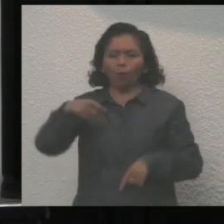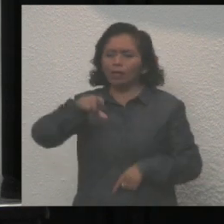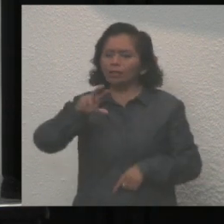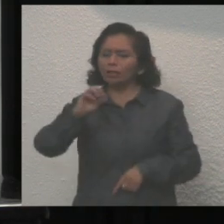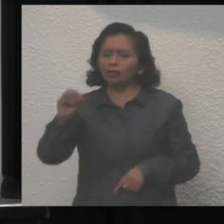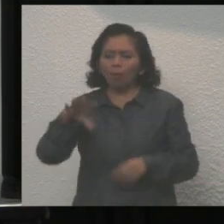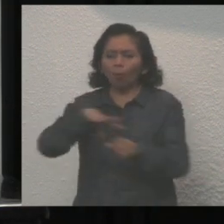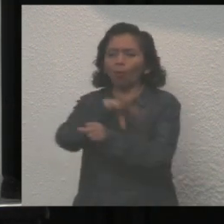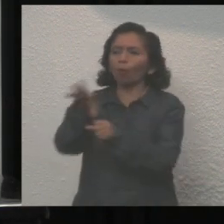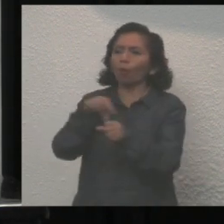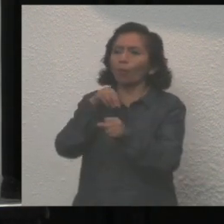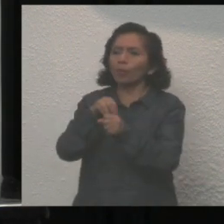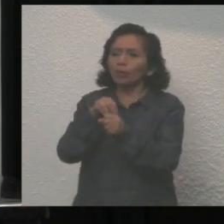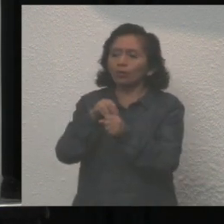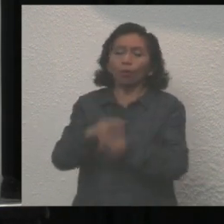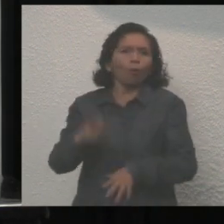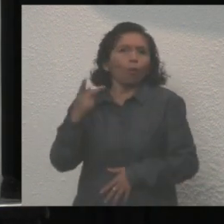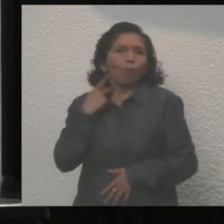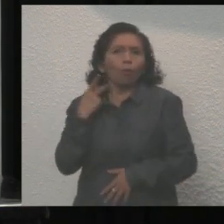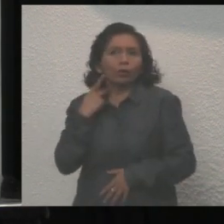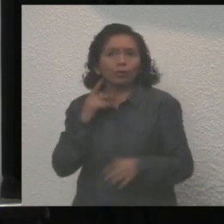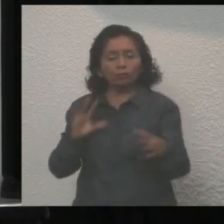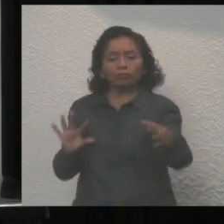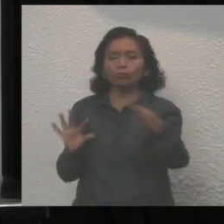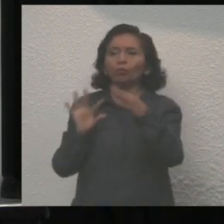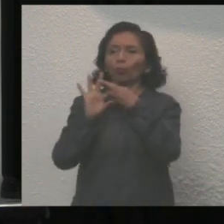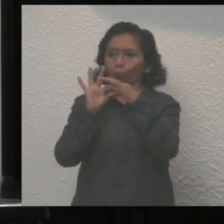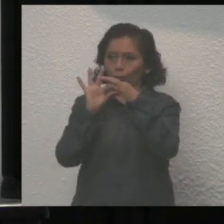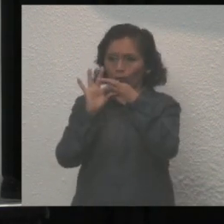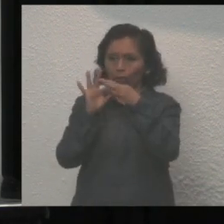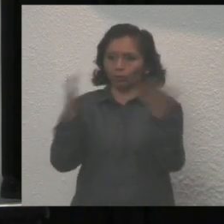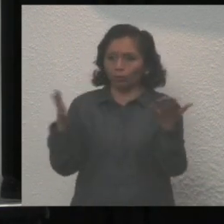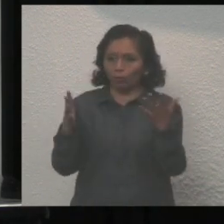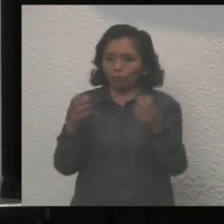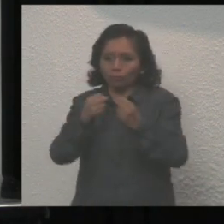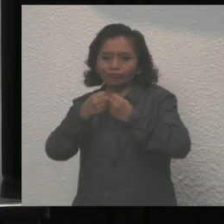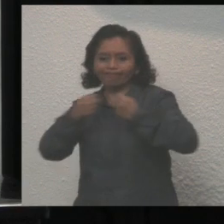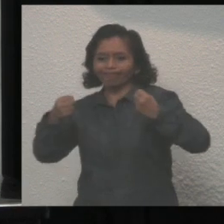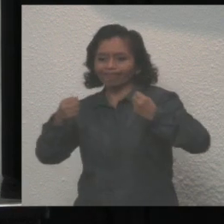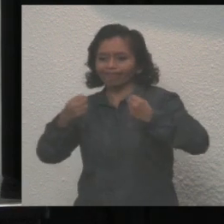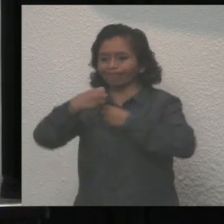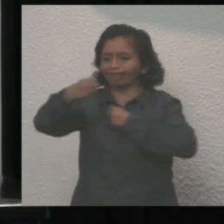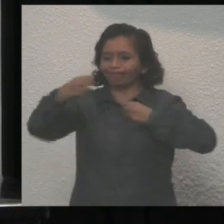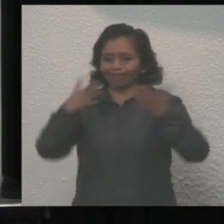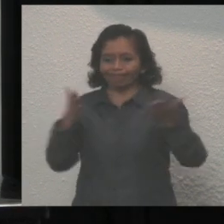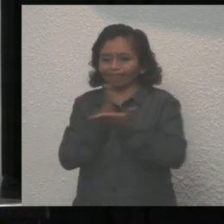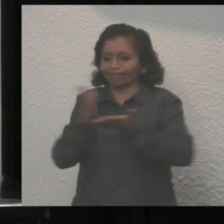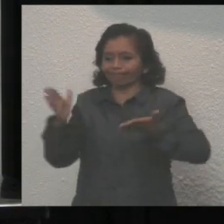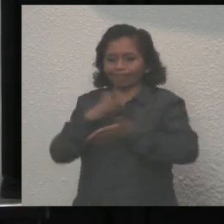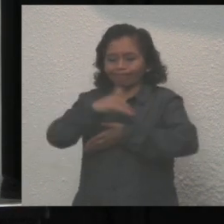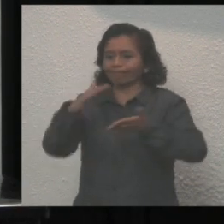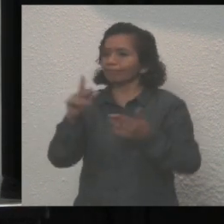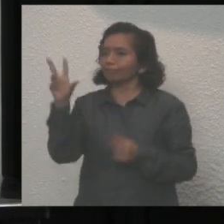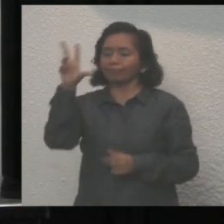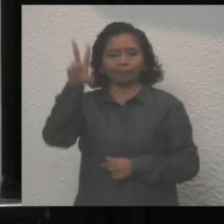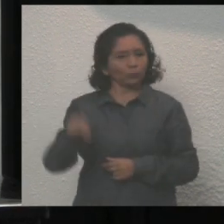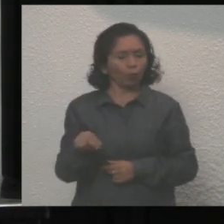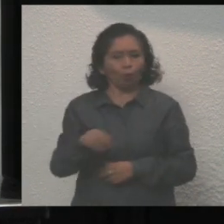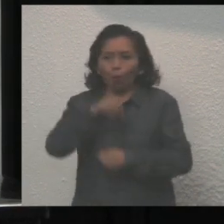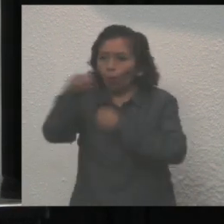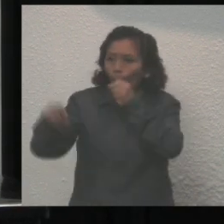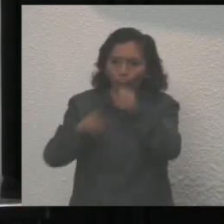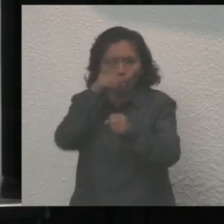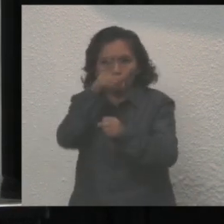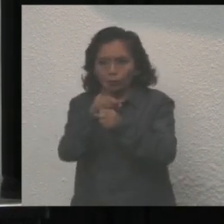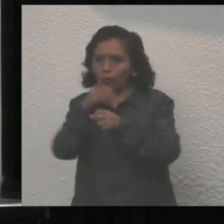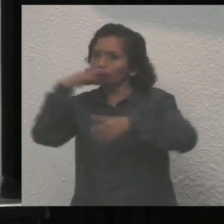Requerimos políticas públicas que nos unan, no que nos dividan, que nos den igualdad de oportunidades para todos.